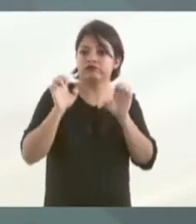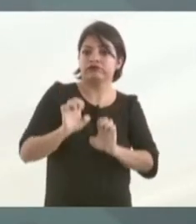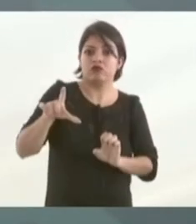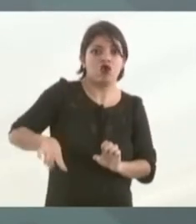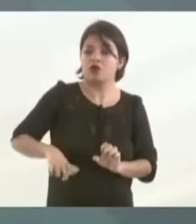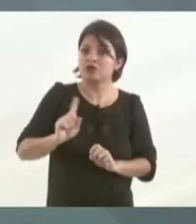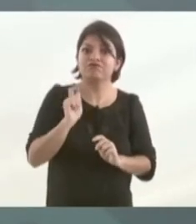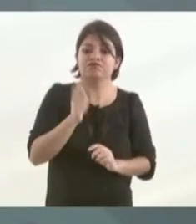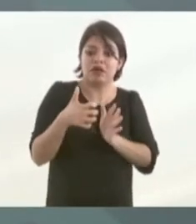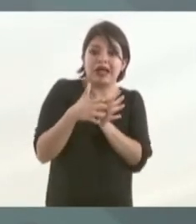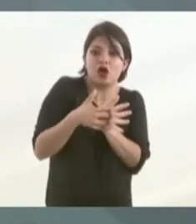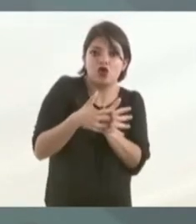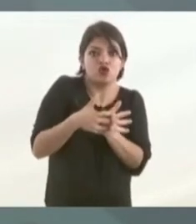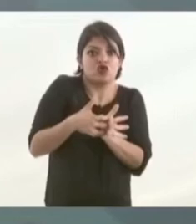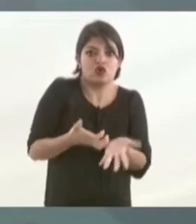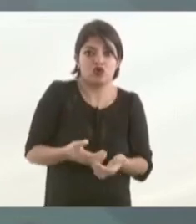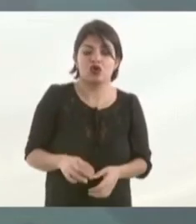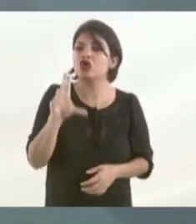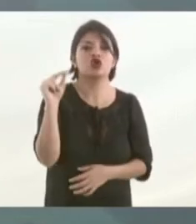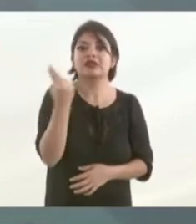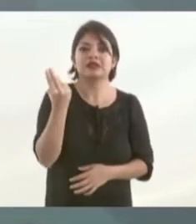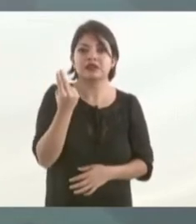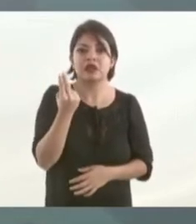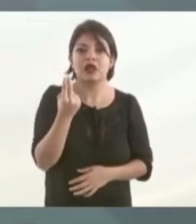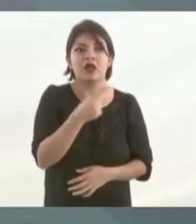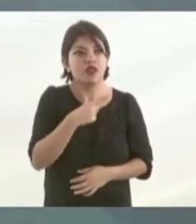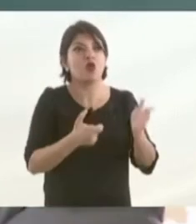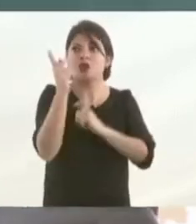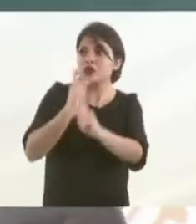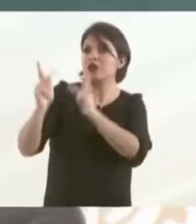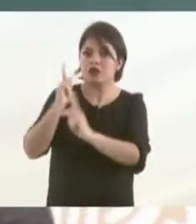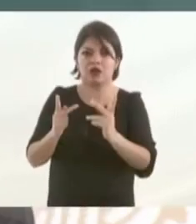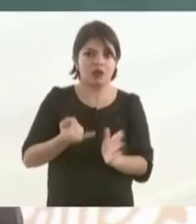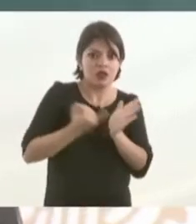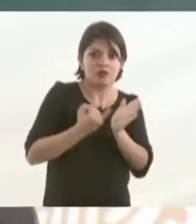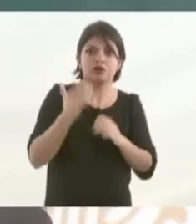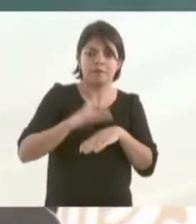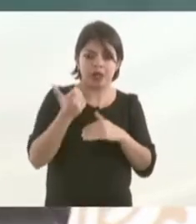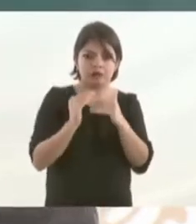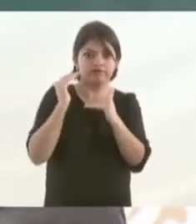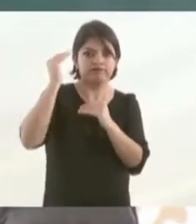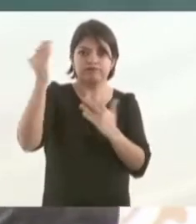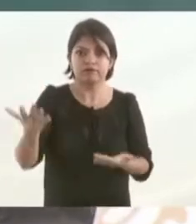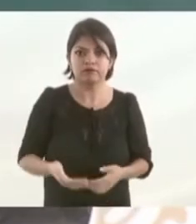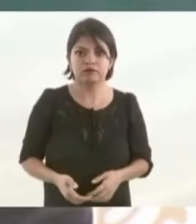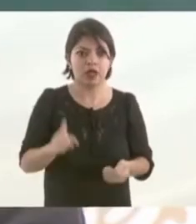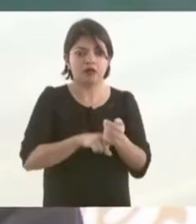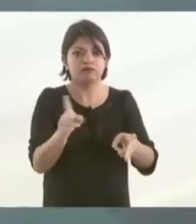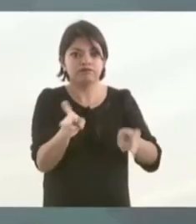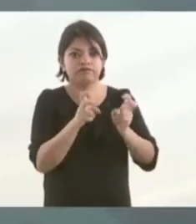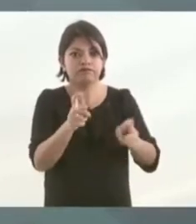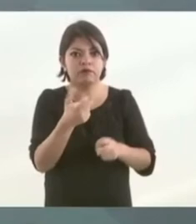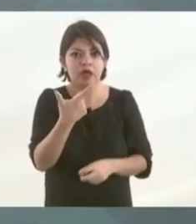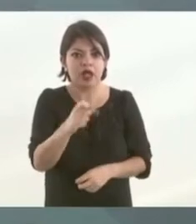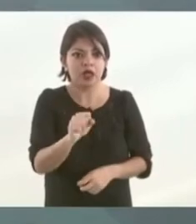en el gobierno estamos ahorrando y no necesitamos aumentar la deuda, ni aumentar los impuestos, ni que haya gasolinazos.